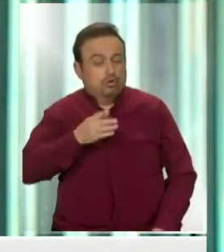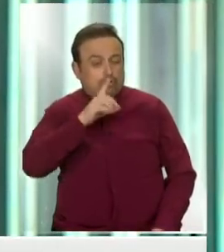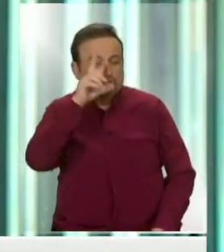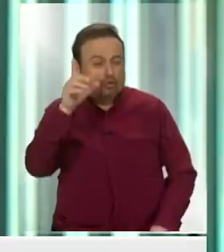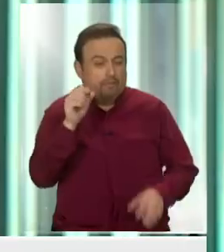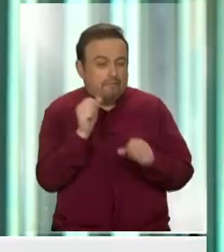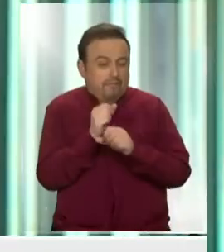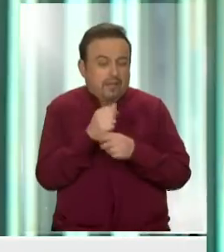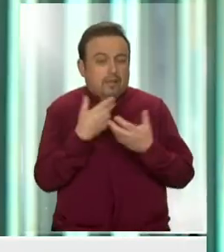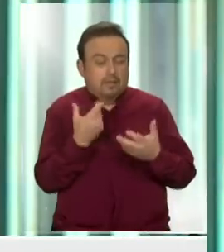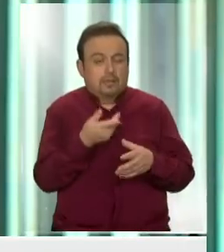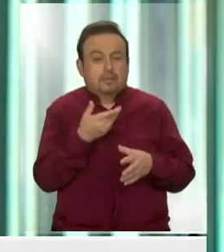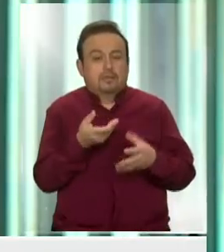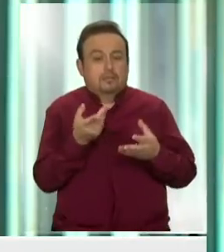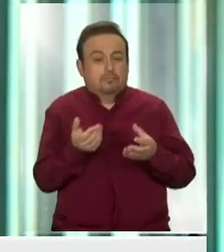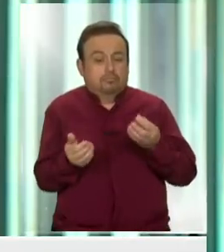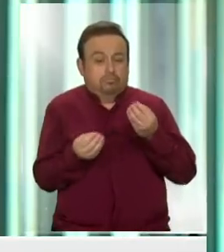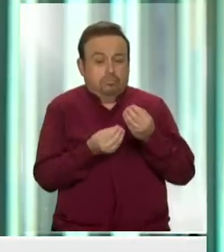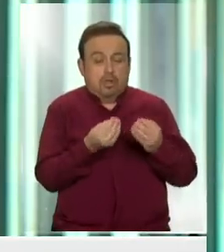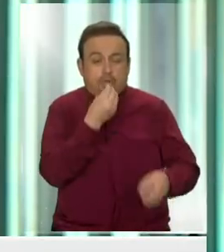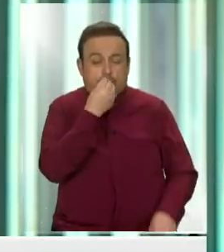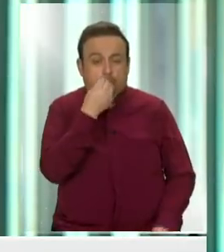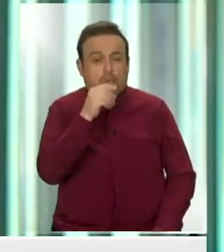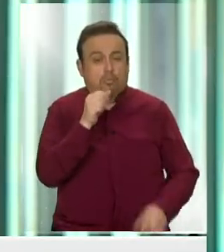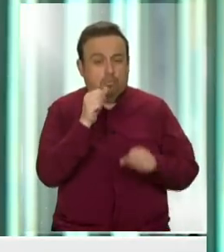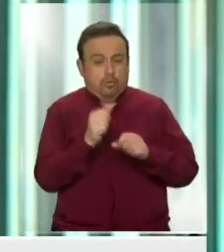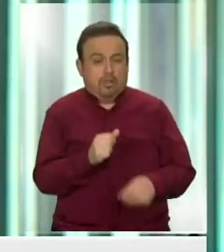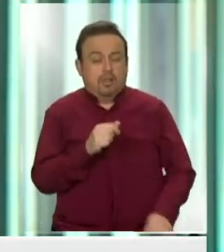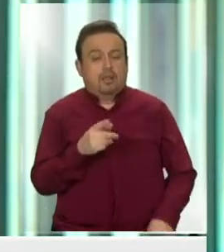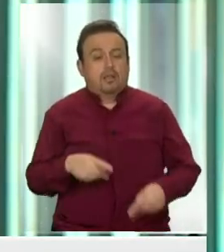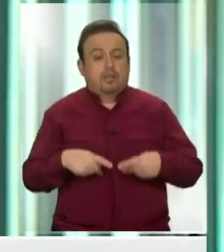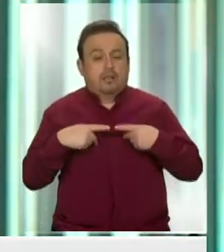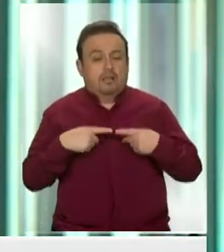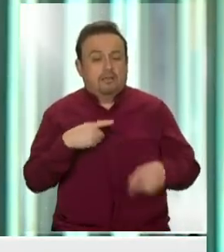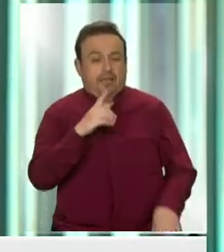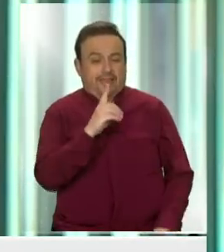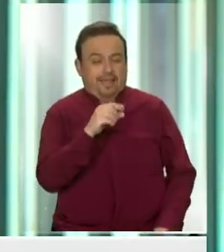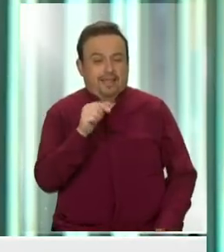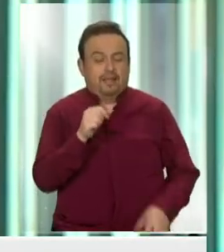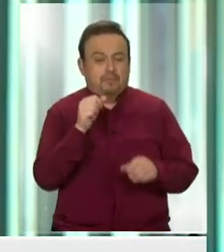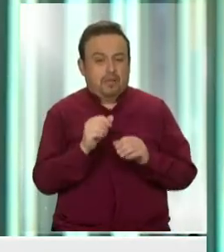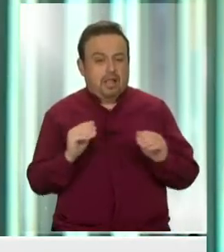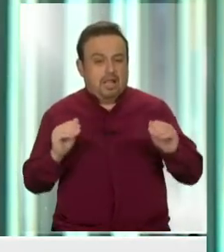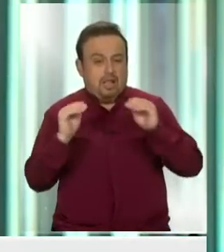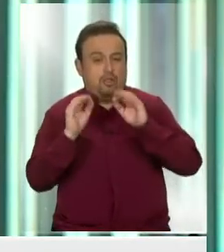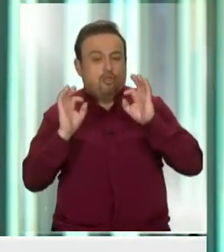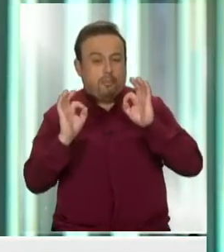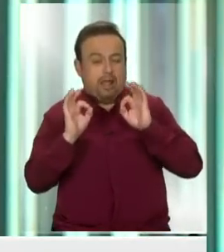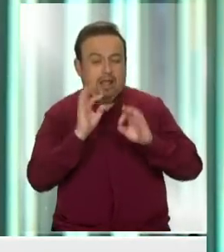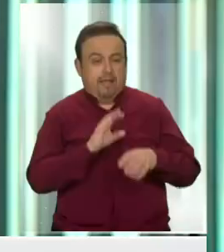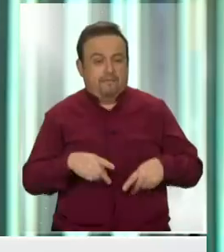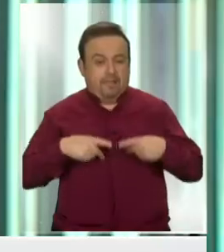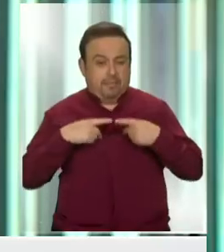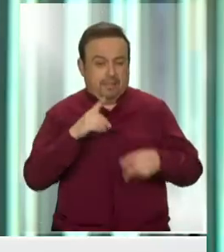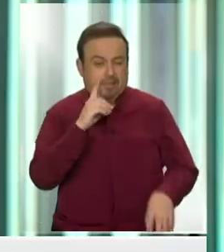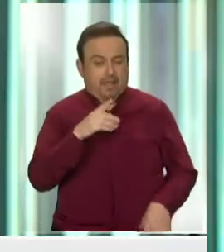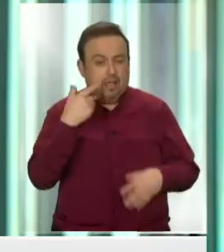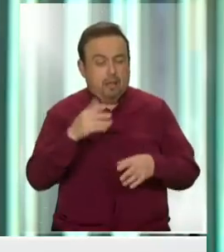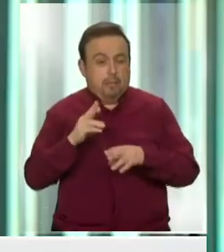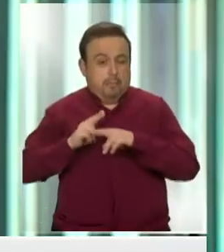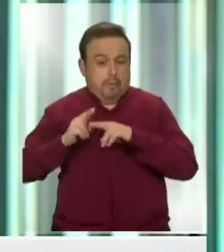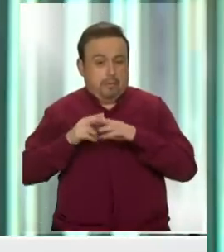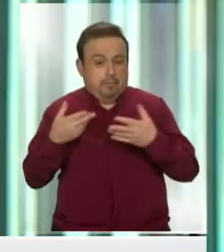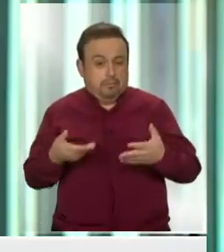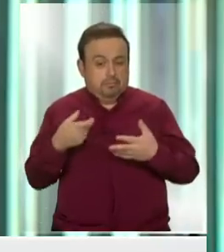casa por el frío, también hay suplementos que se pueden tomar como una tercera medida para tener niveles normales de vitamina D y estar mejor preparados ahora